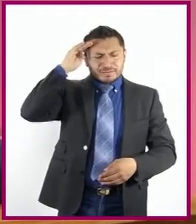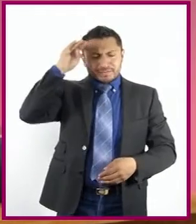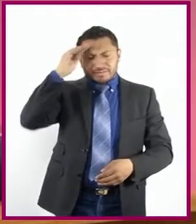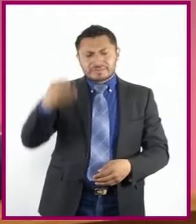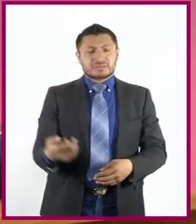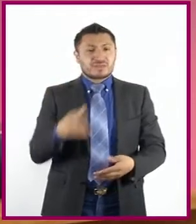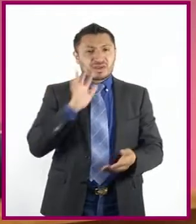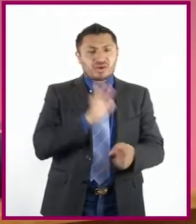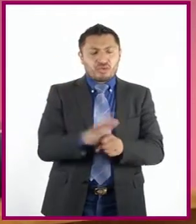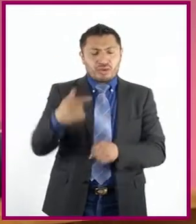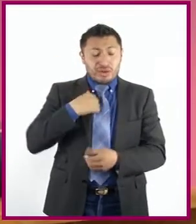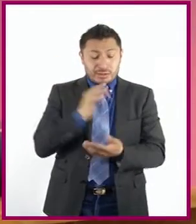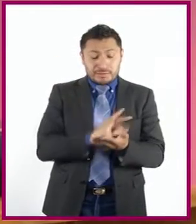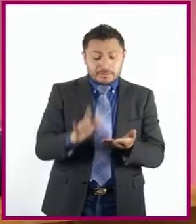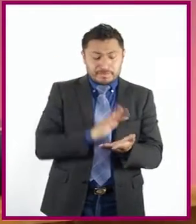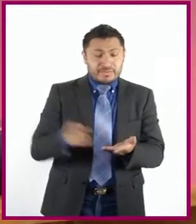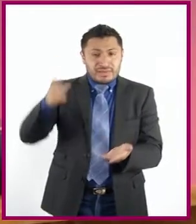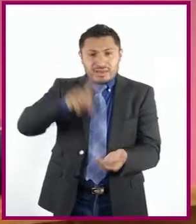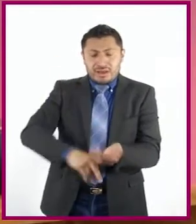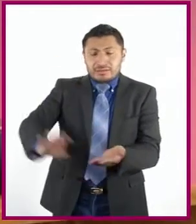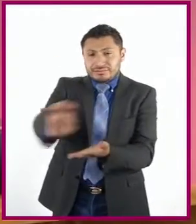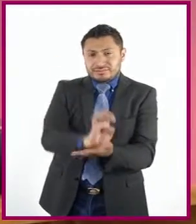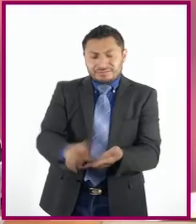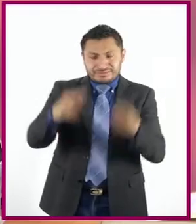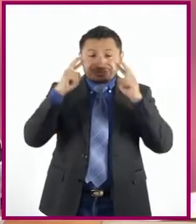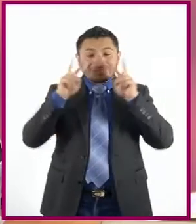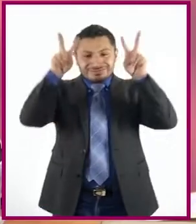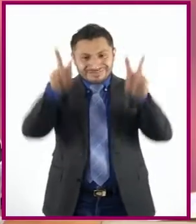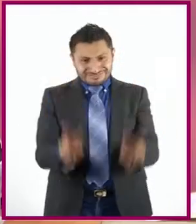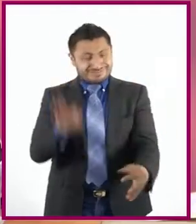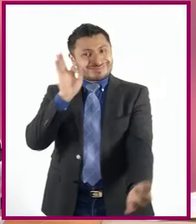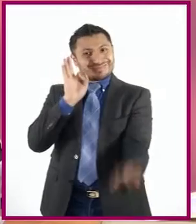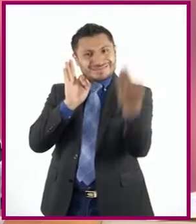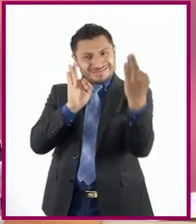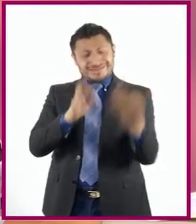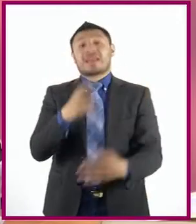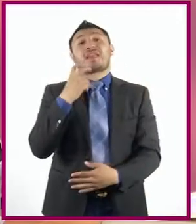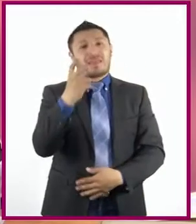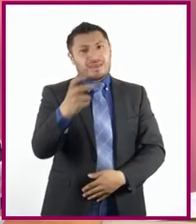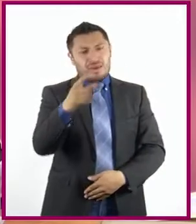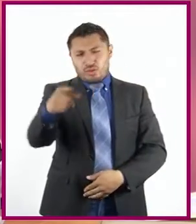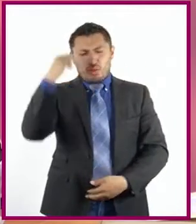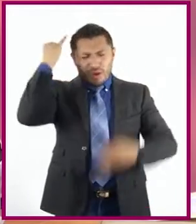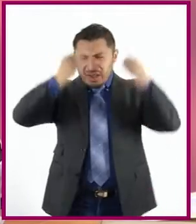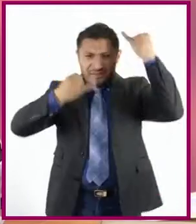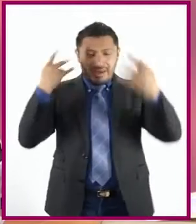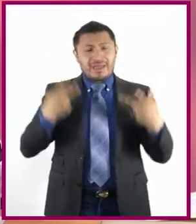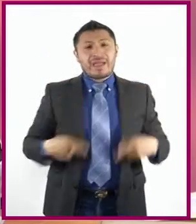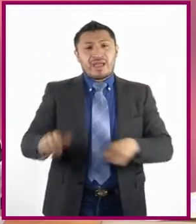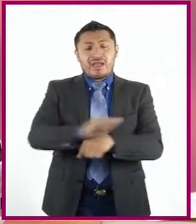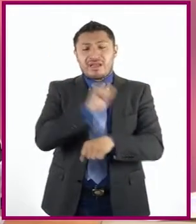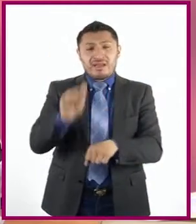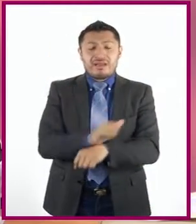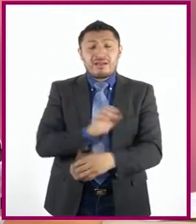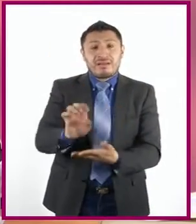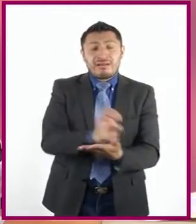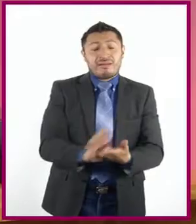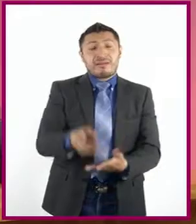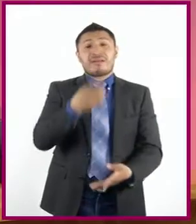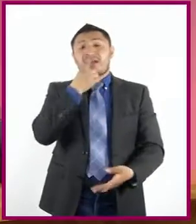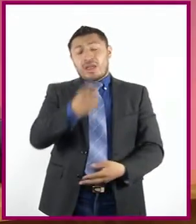ocurriendo en un escenario delante de mí. Por eso, imagínense a los actores en escena diciendo sus